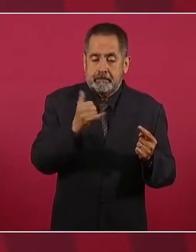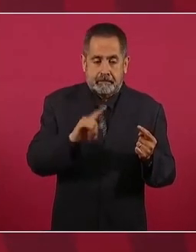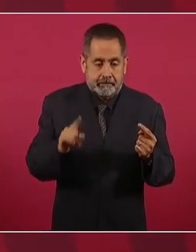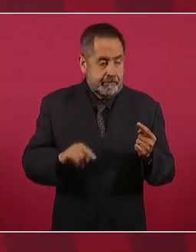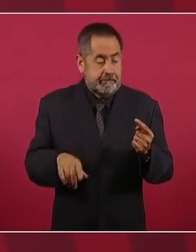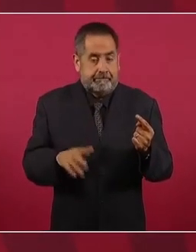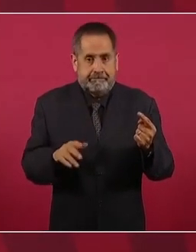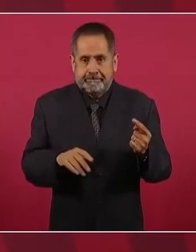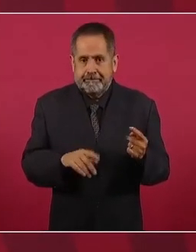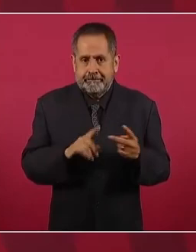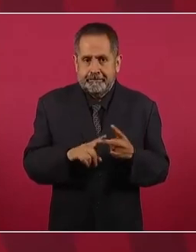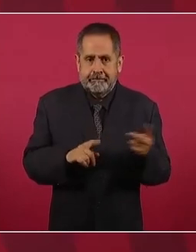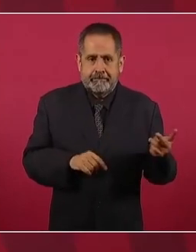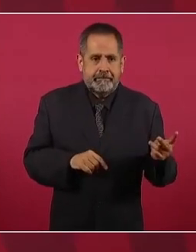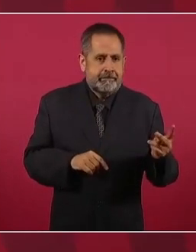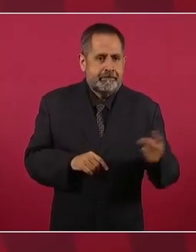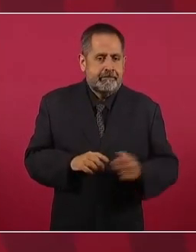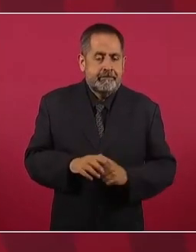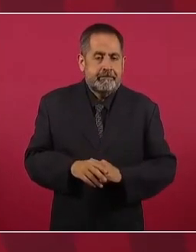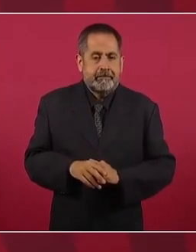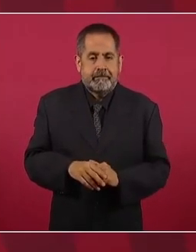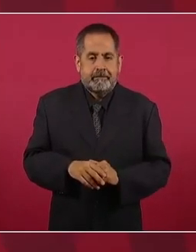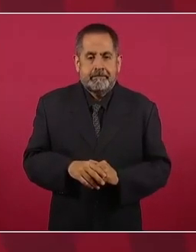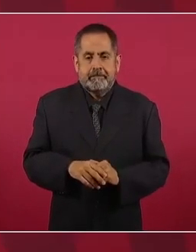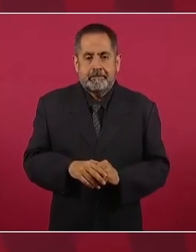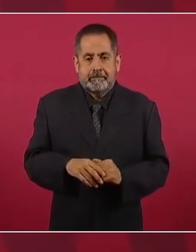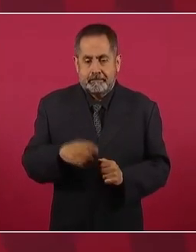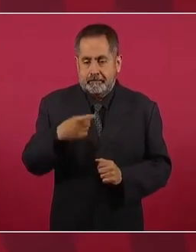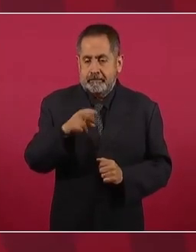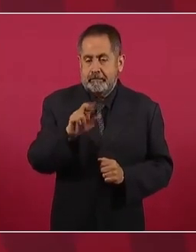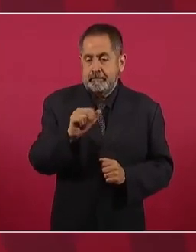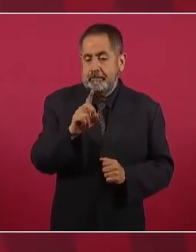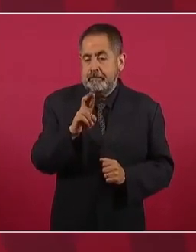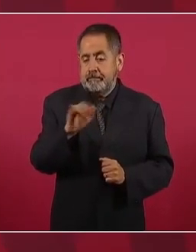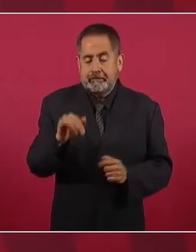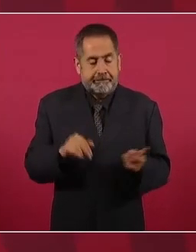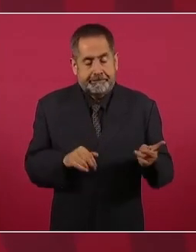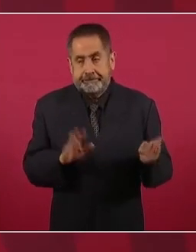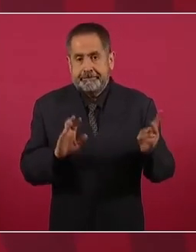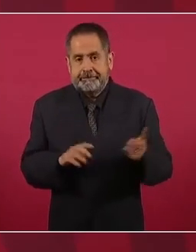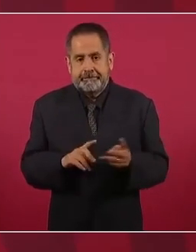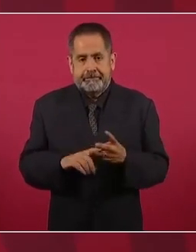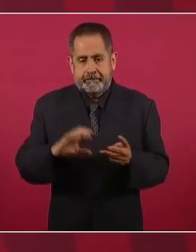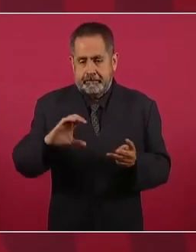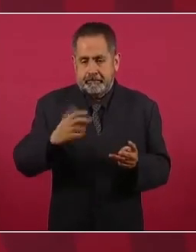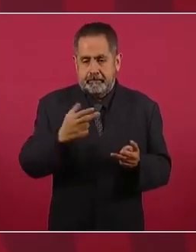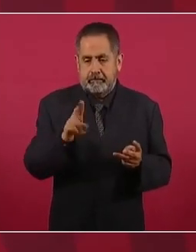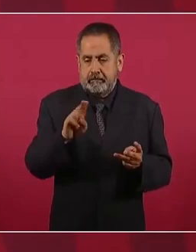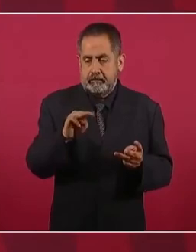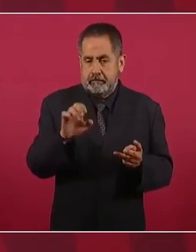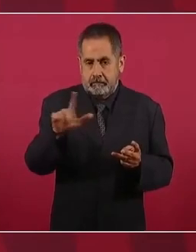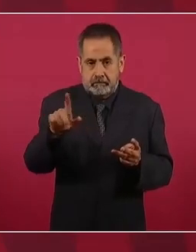Cuadri, Chumel,